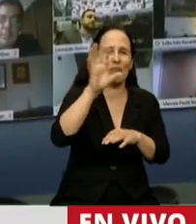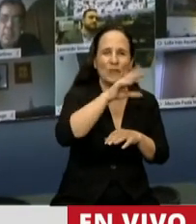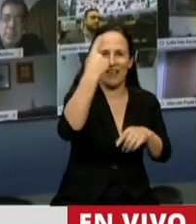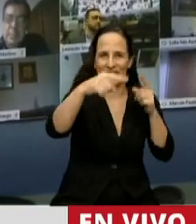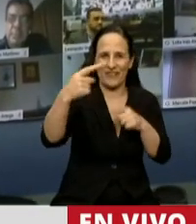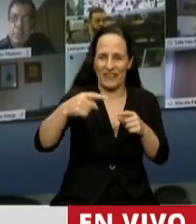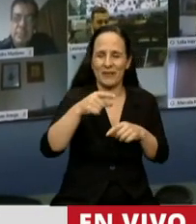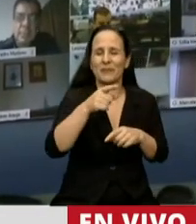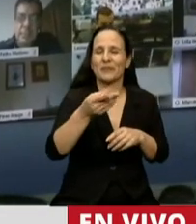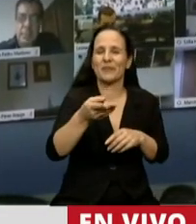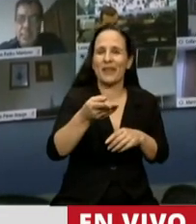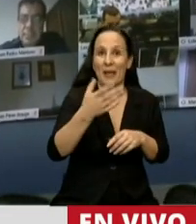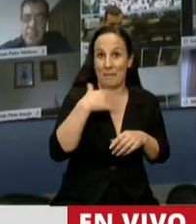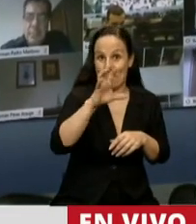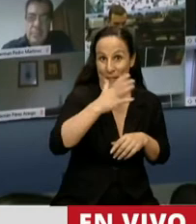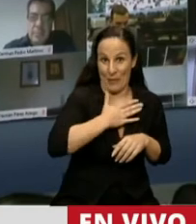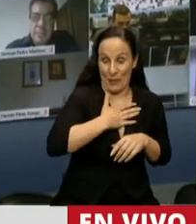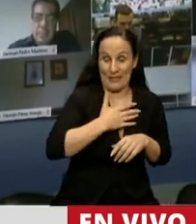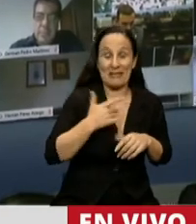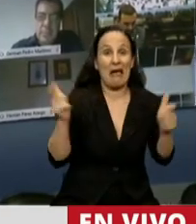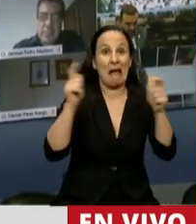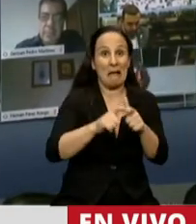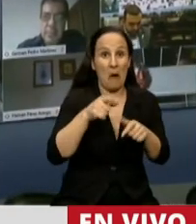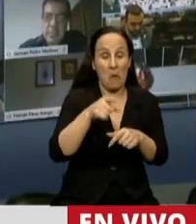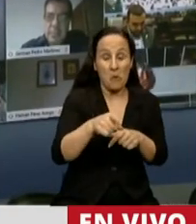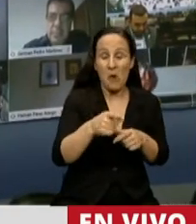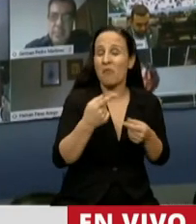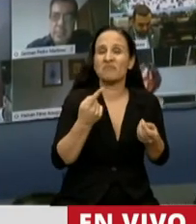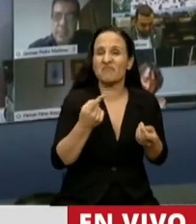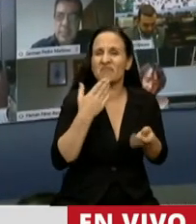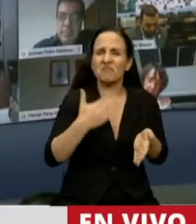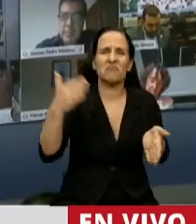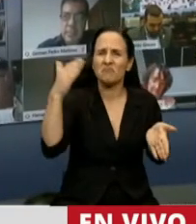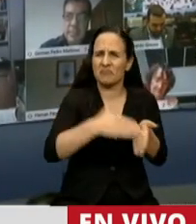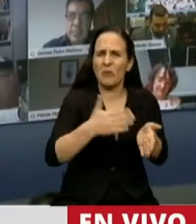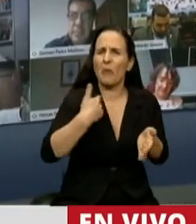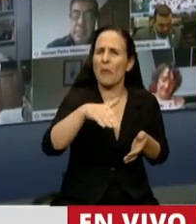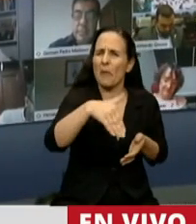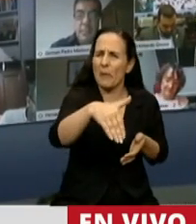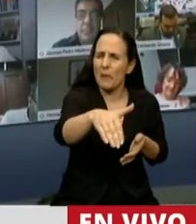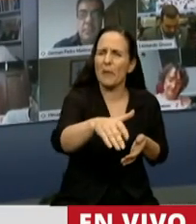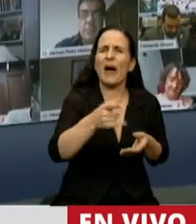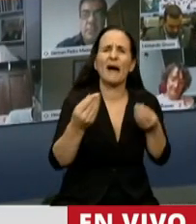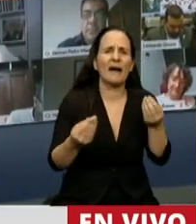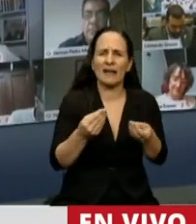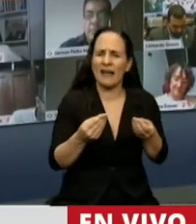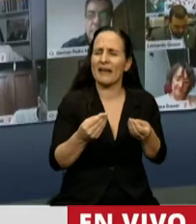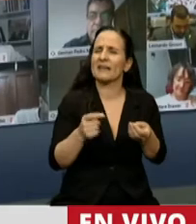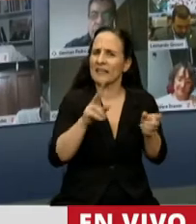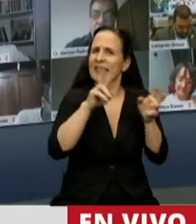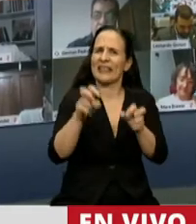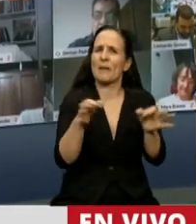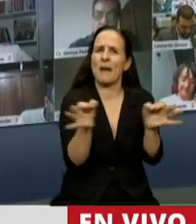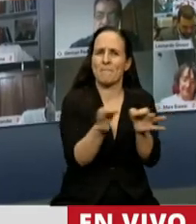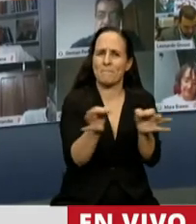provincias, entre ellos los de mi provincia, comprometiéndose a tomar la política, la cuestión